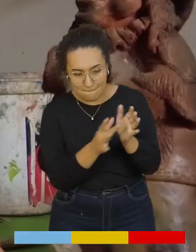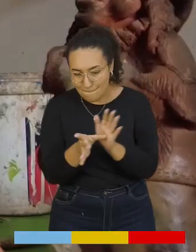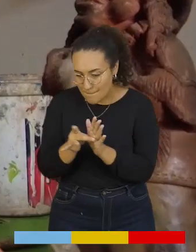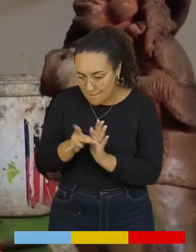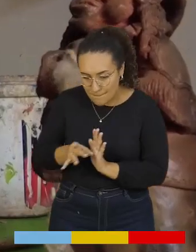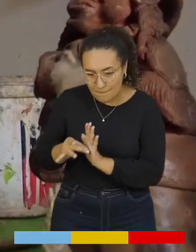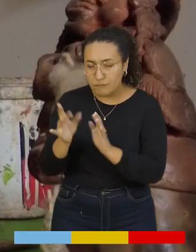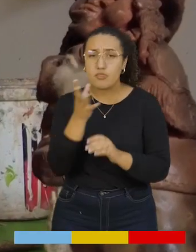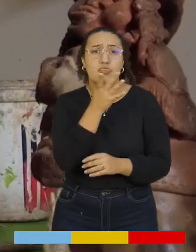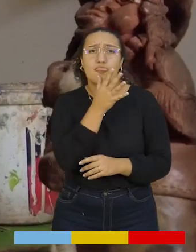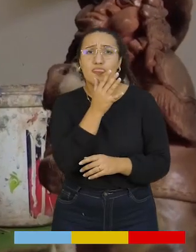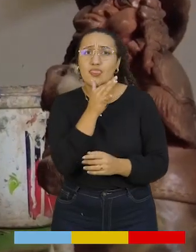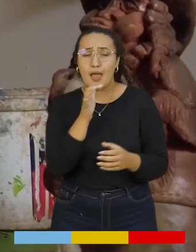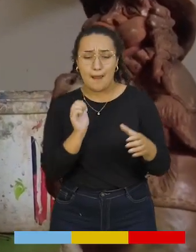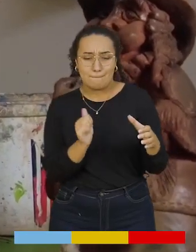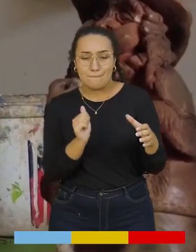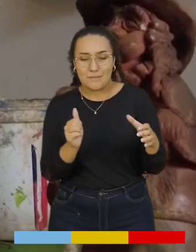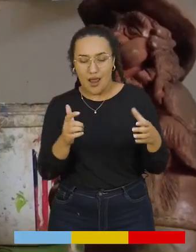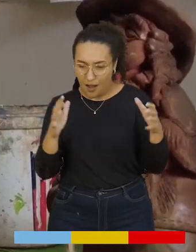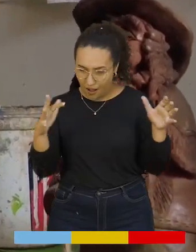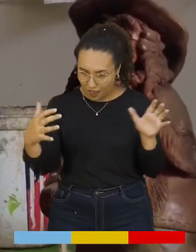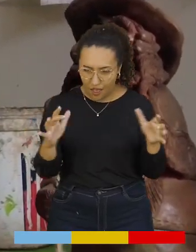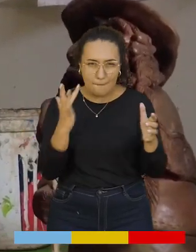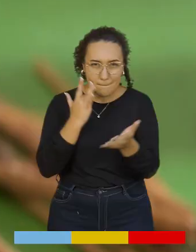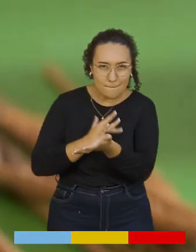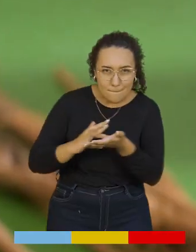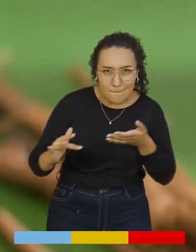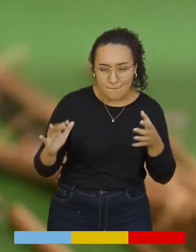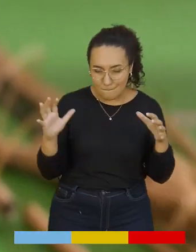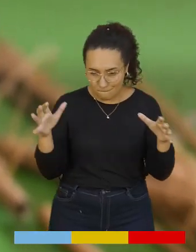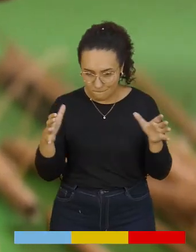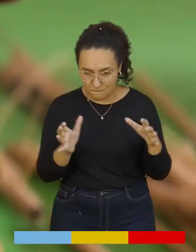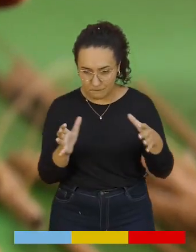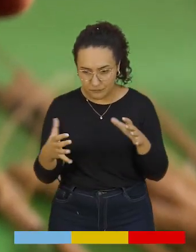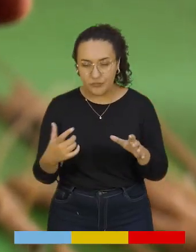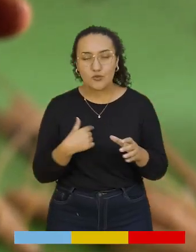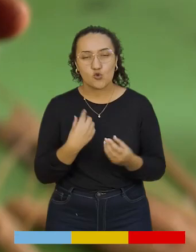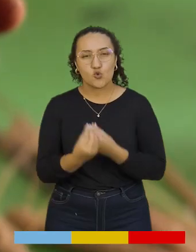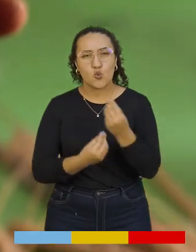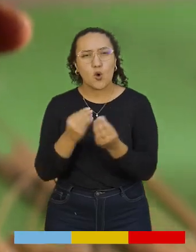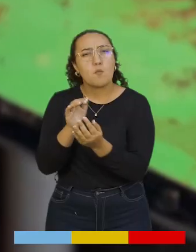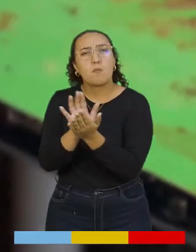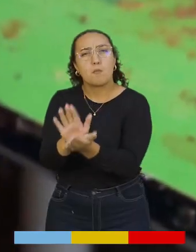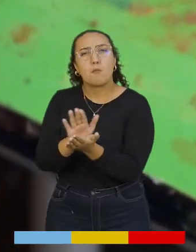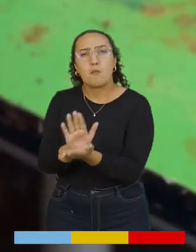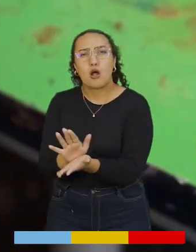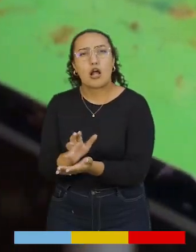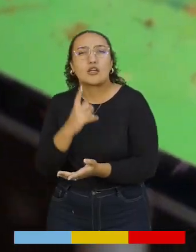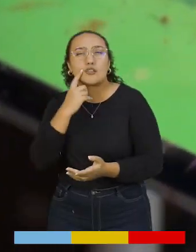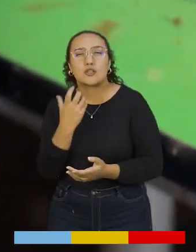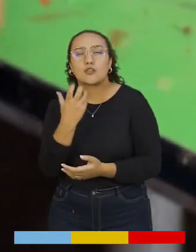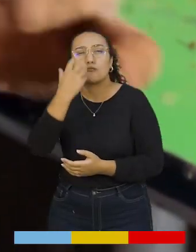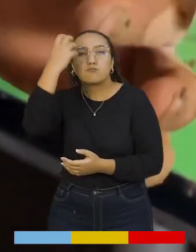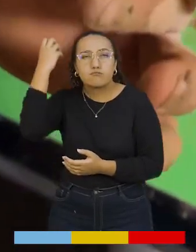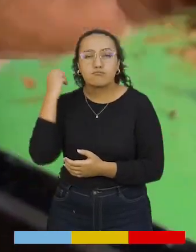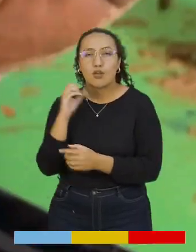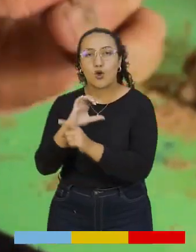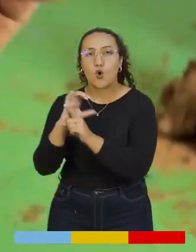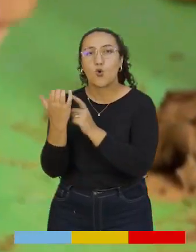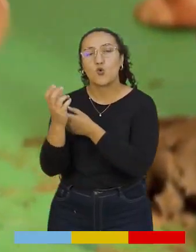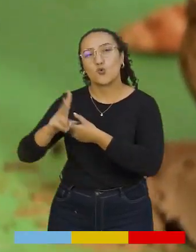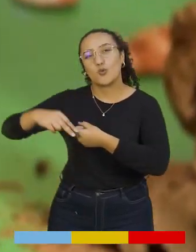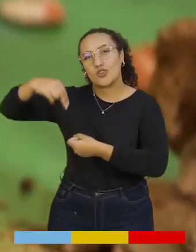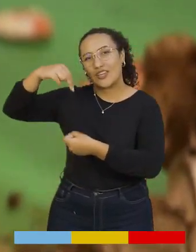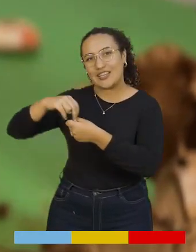Acá como vemos una serie de... Yo hago estos torteritos precolombinos. Esto es inspirado en la